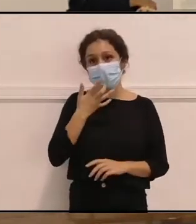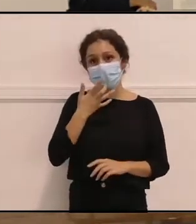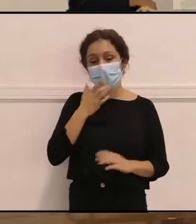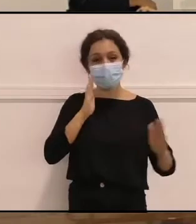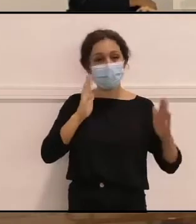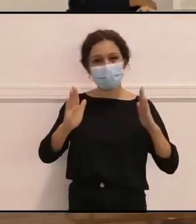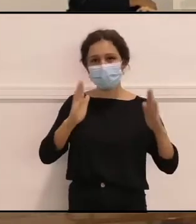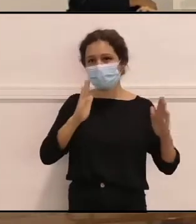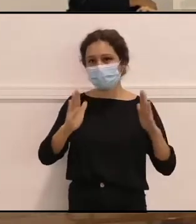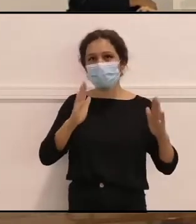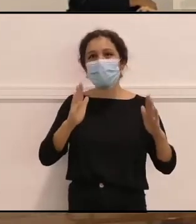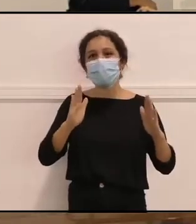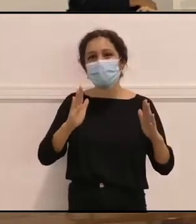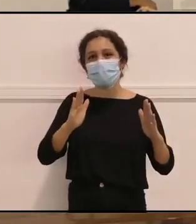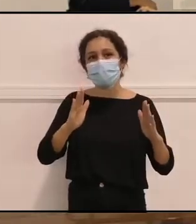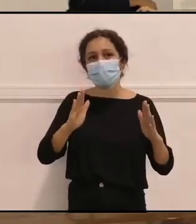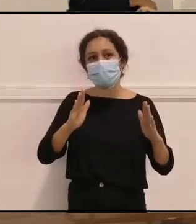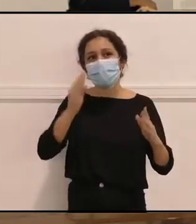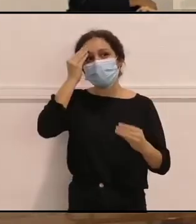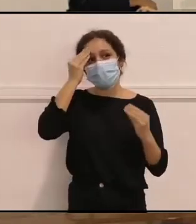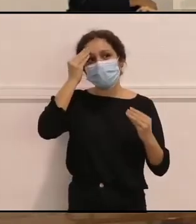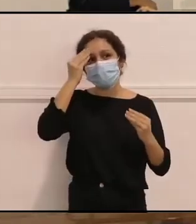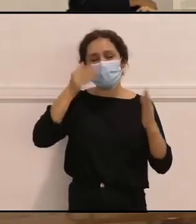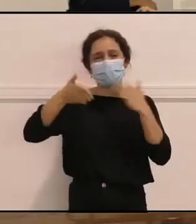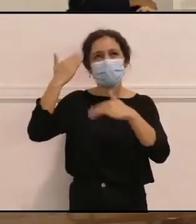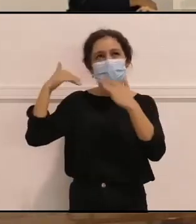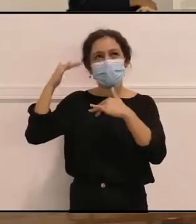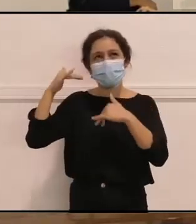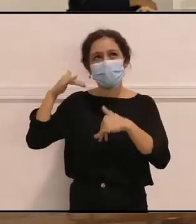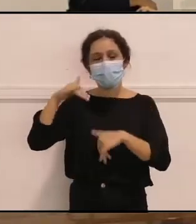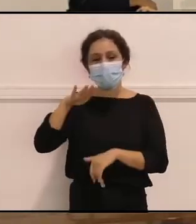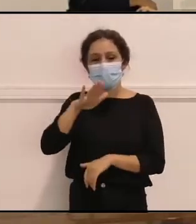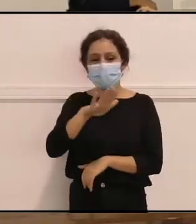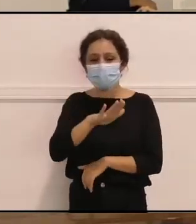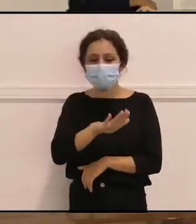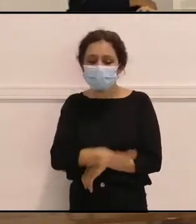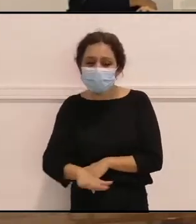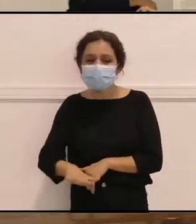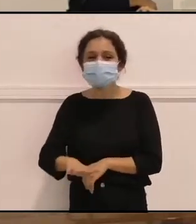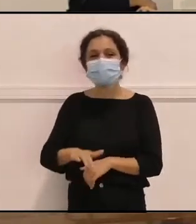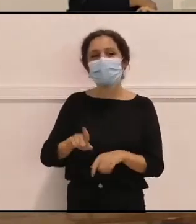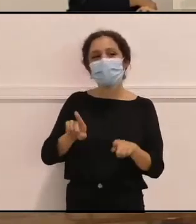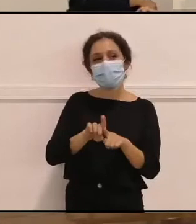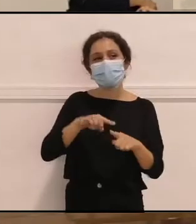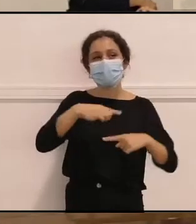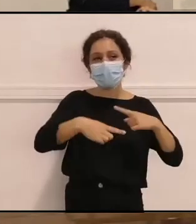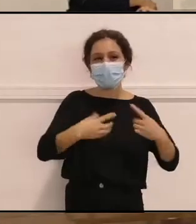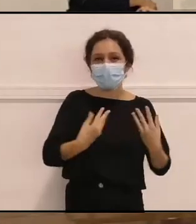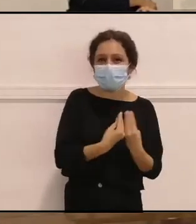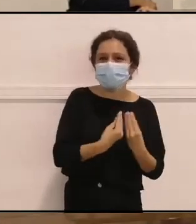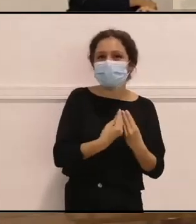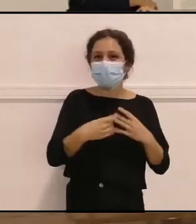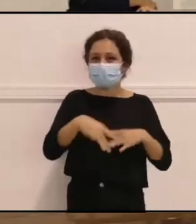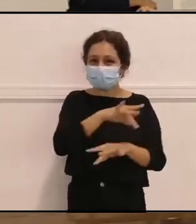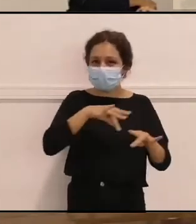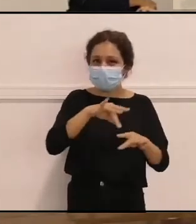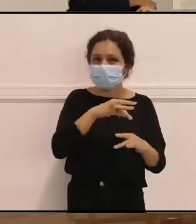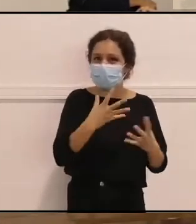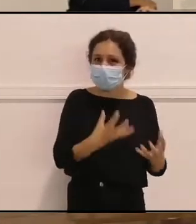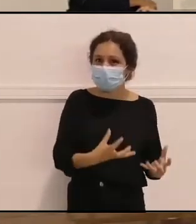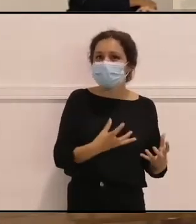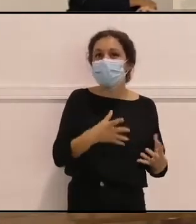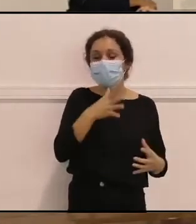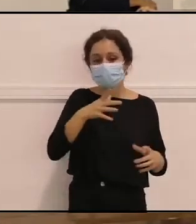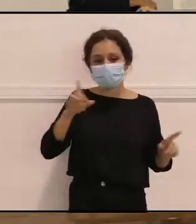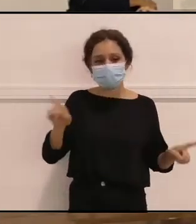momento de… pienso en mi infancia, en el desierto, con mi familia, donde lo más importante ya no era lo que